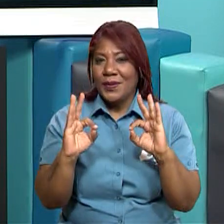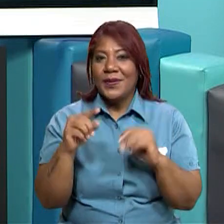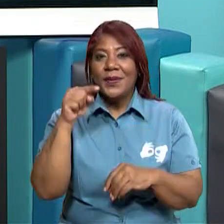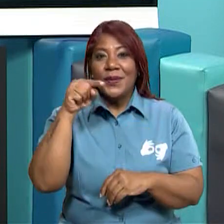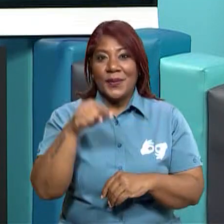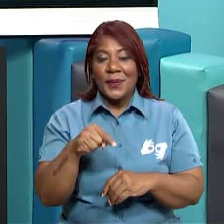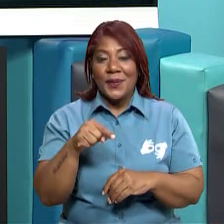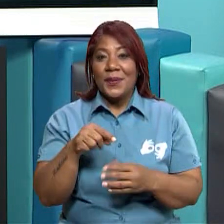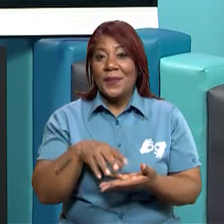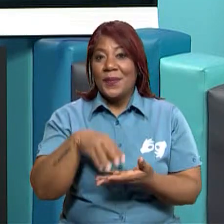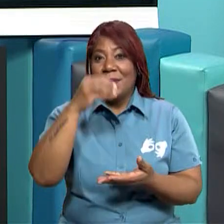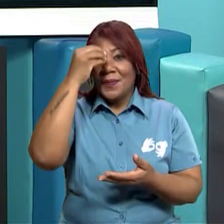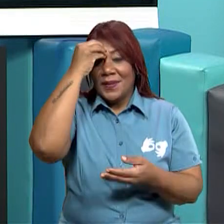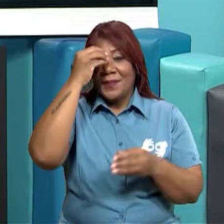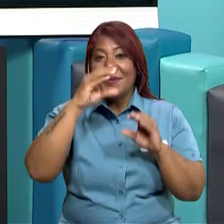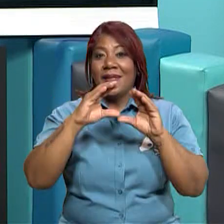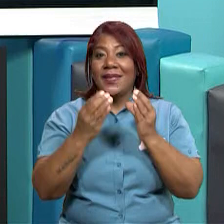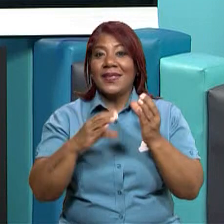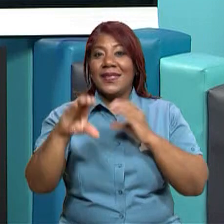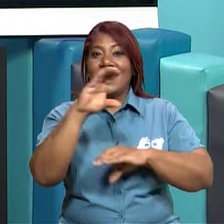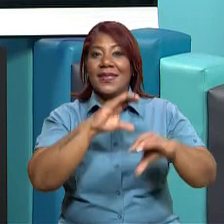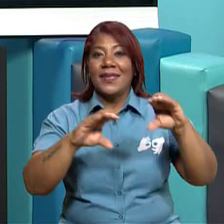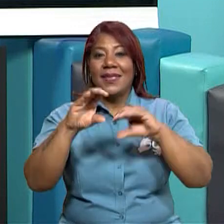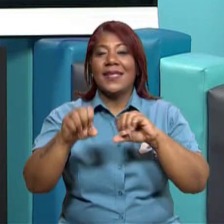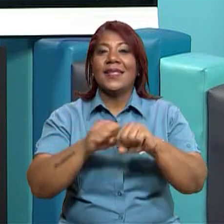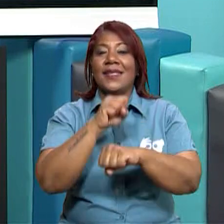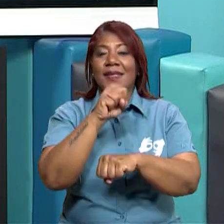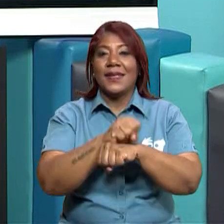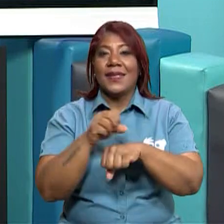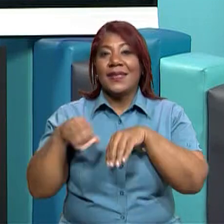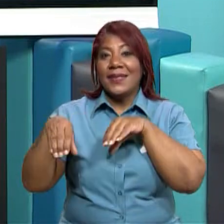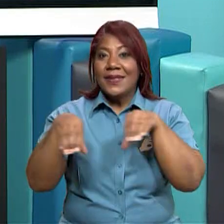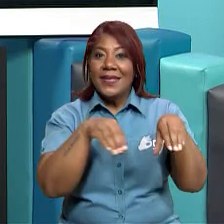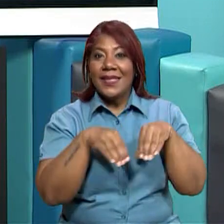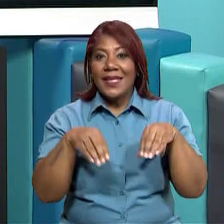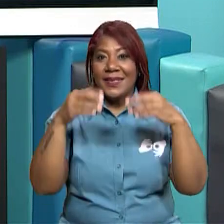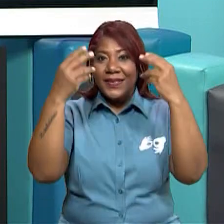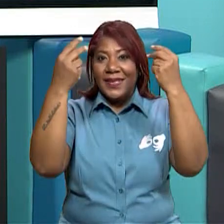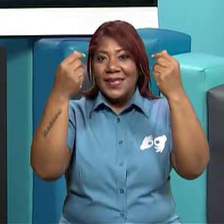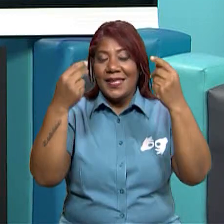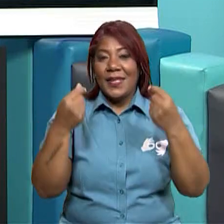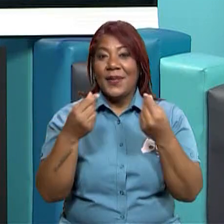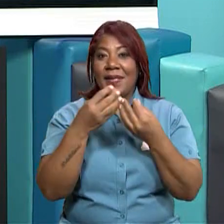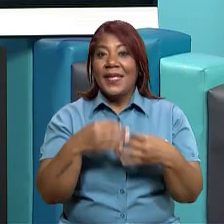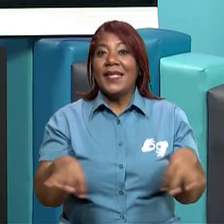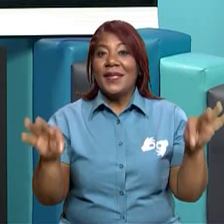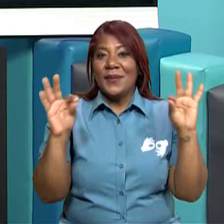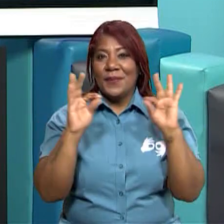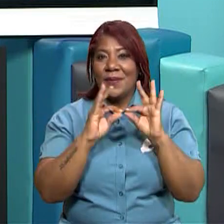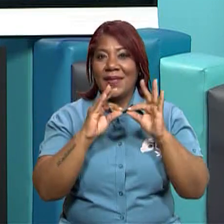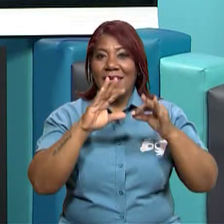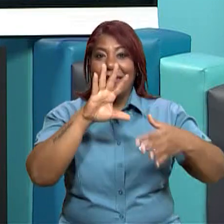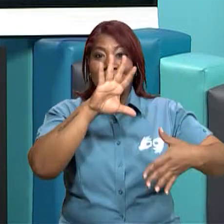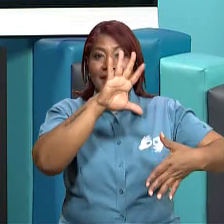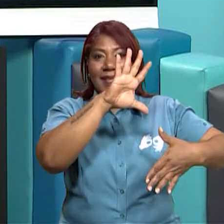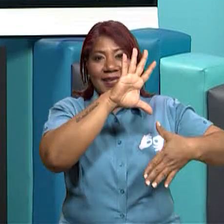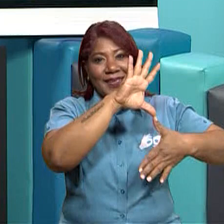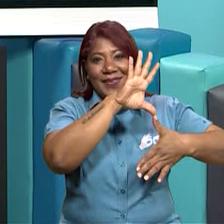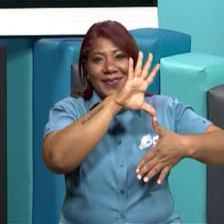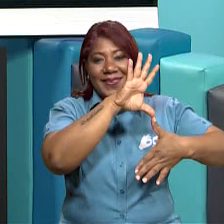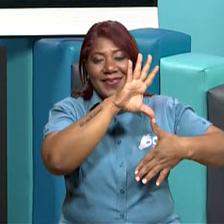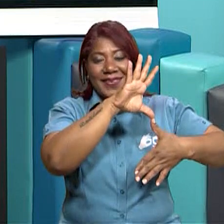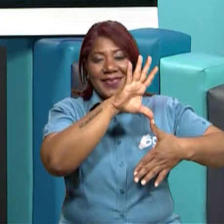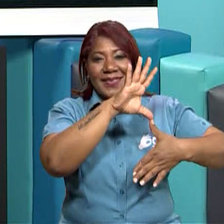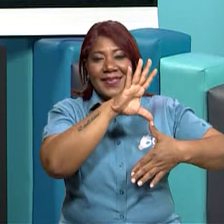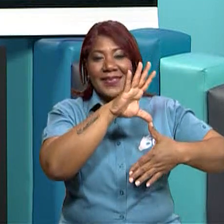hoy vamos a aprender en ciencias sociales sobre las actividades económicas relevantes del continente americano.